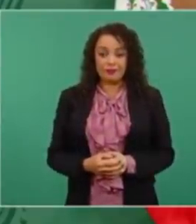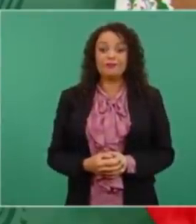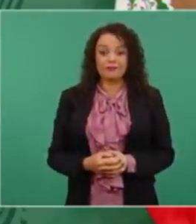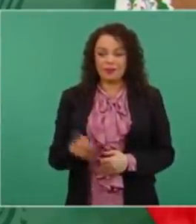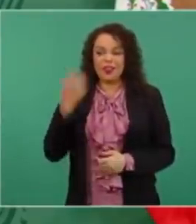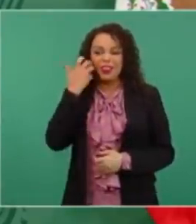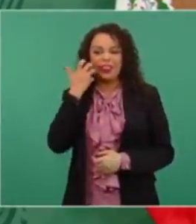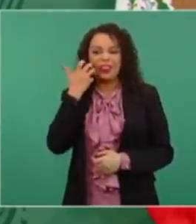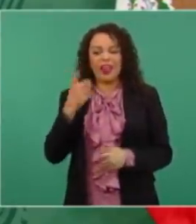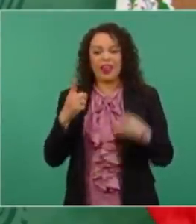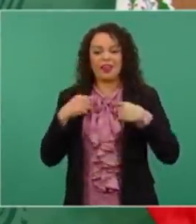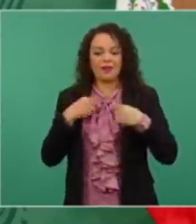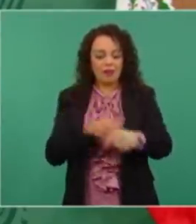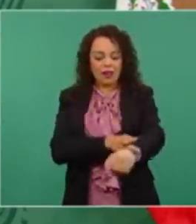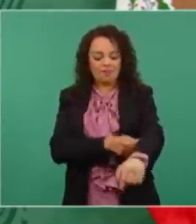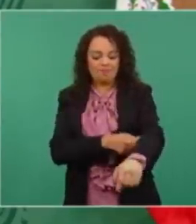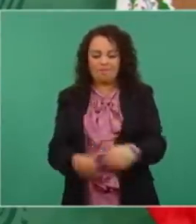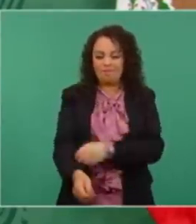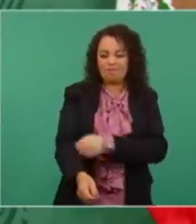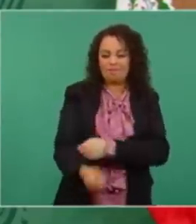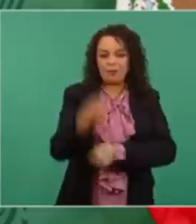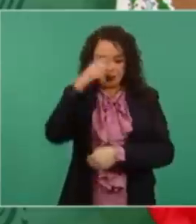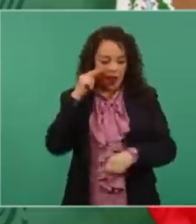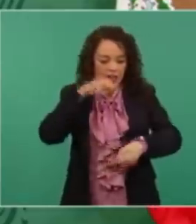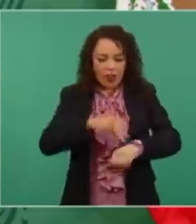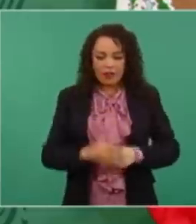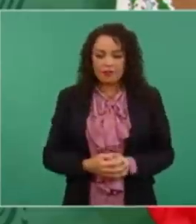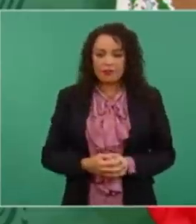la camisa, y la ropa de marca,